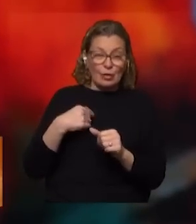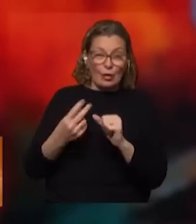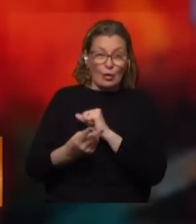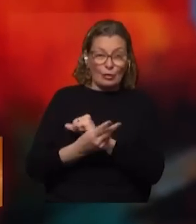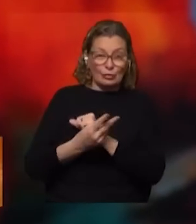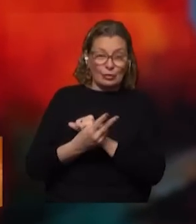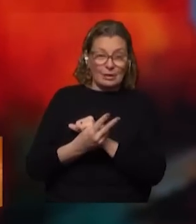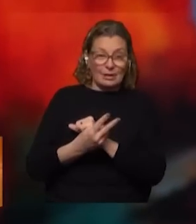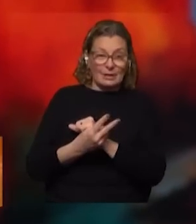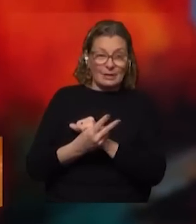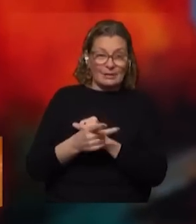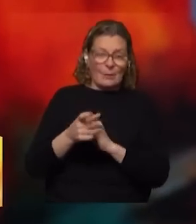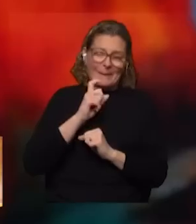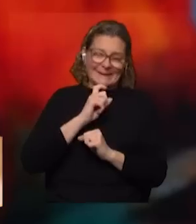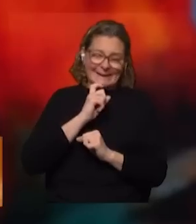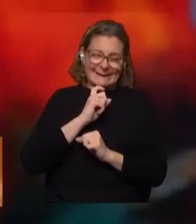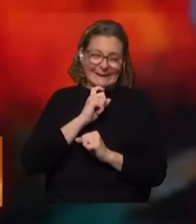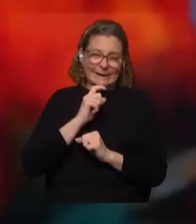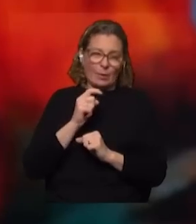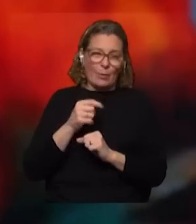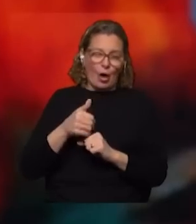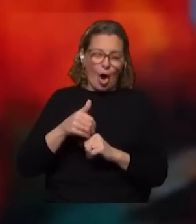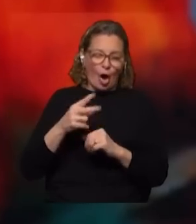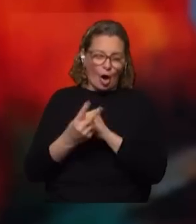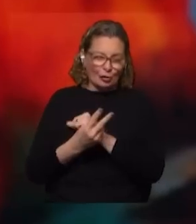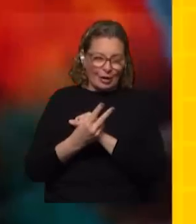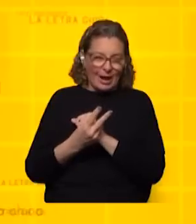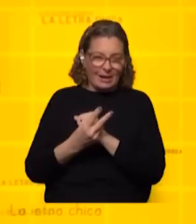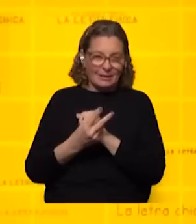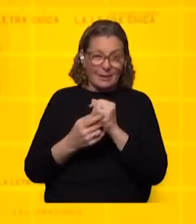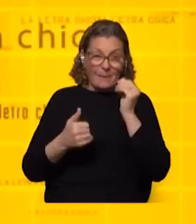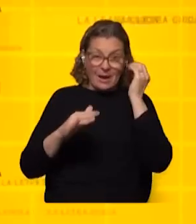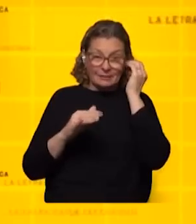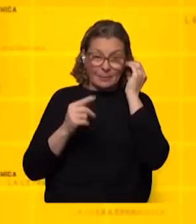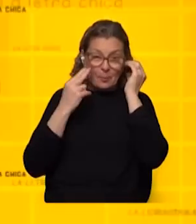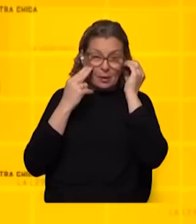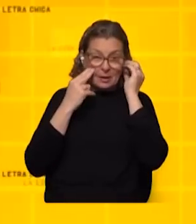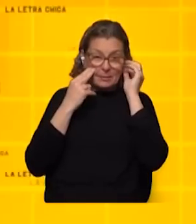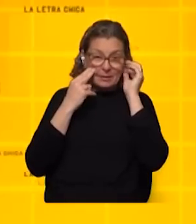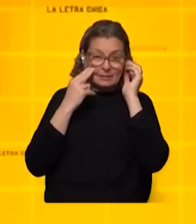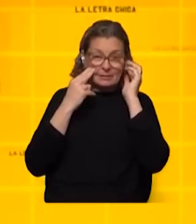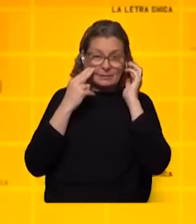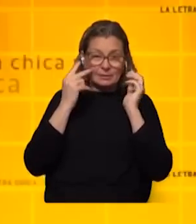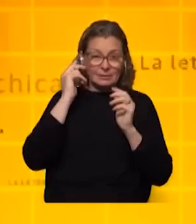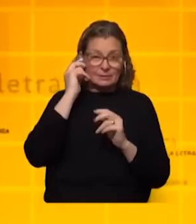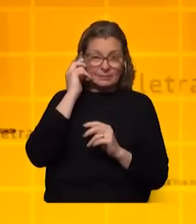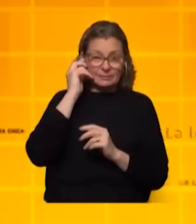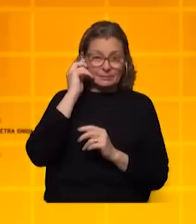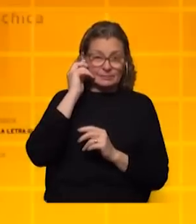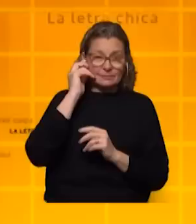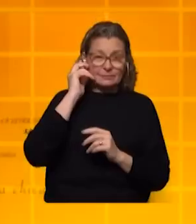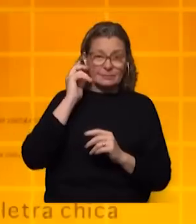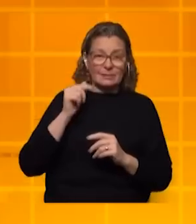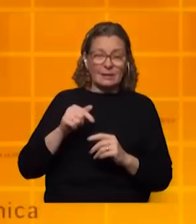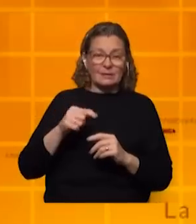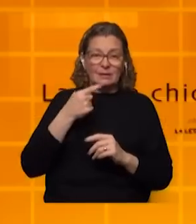déficit fiscal. Es una falacia controlarlos patear la pelota para adelante a un costo de interés mayor porque el privado para asumir eso te está cobrando